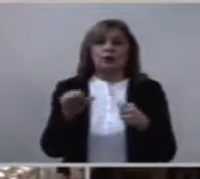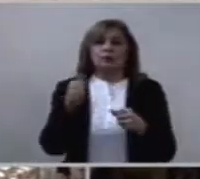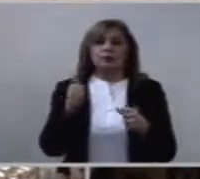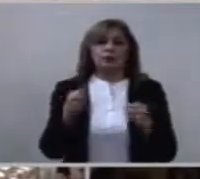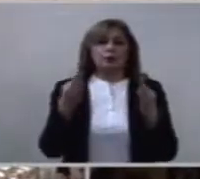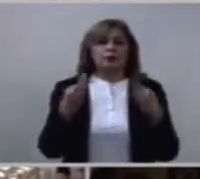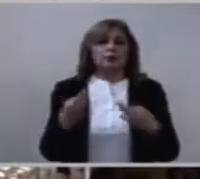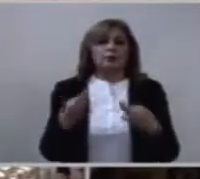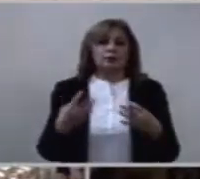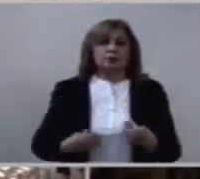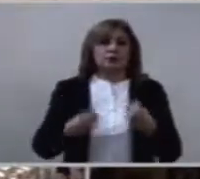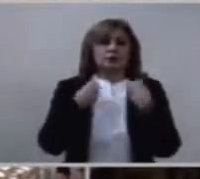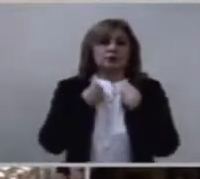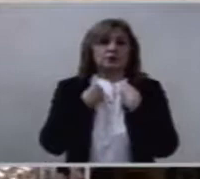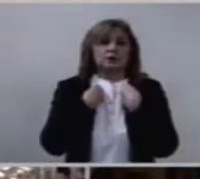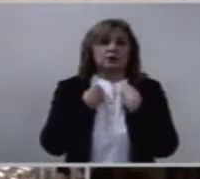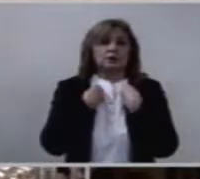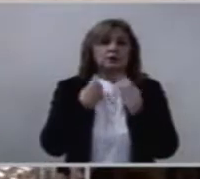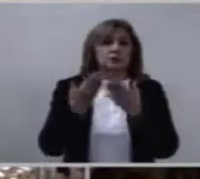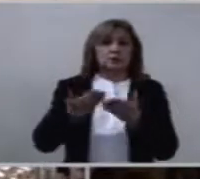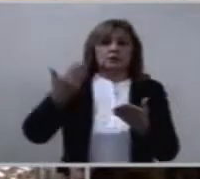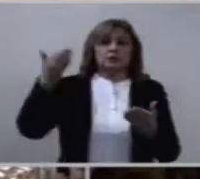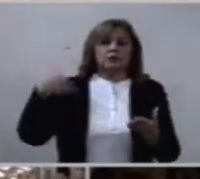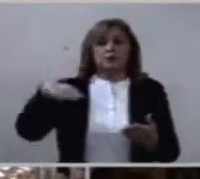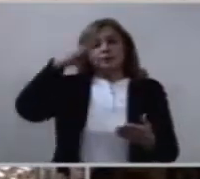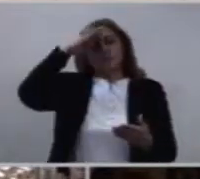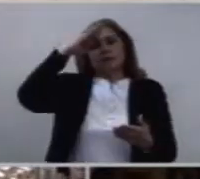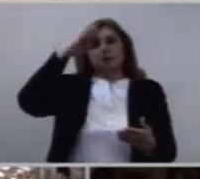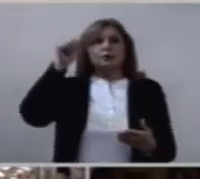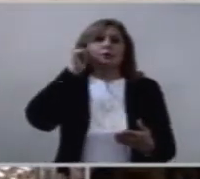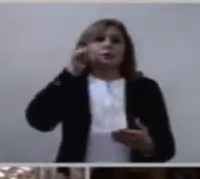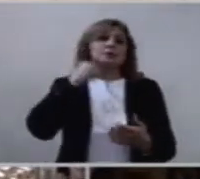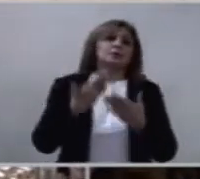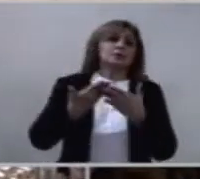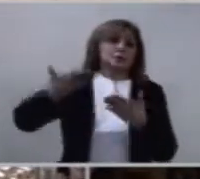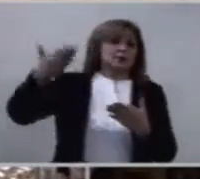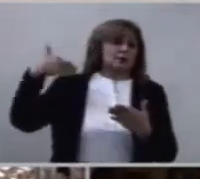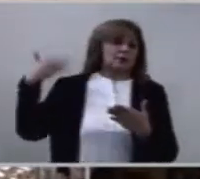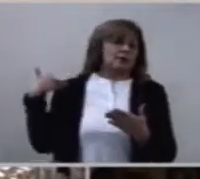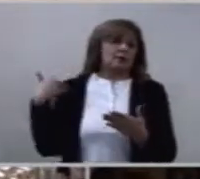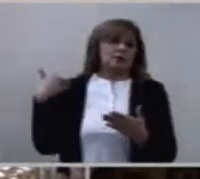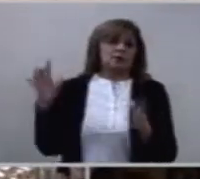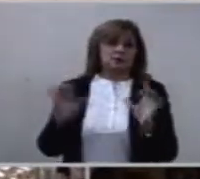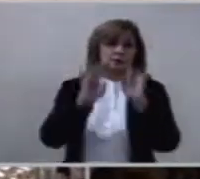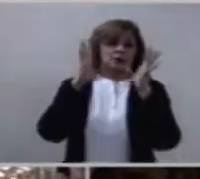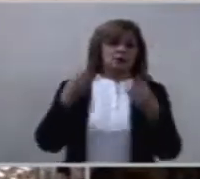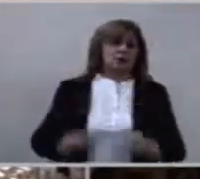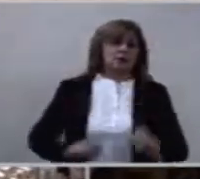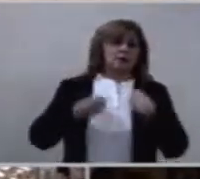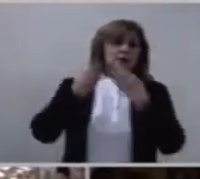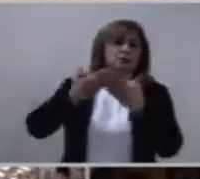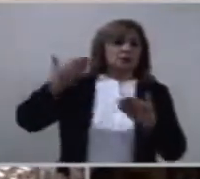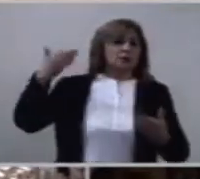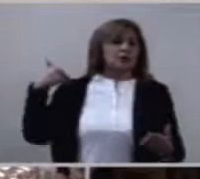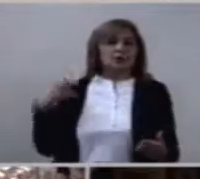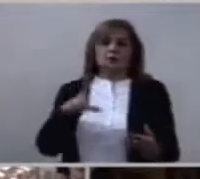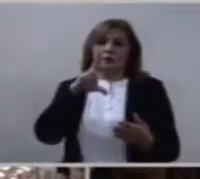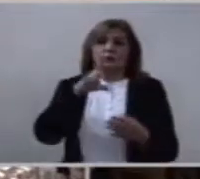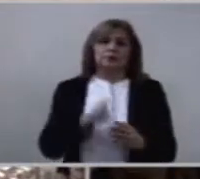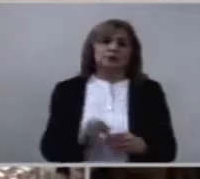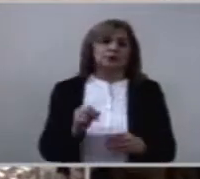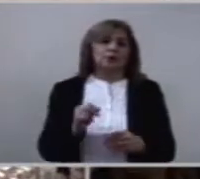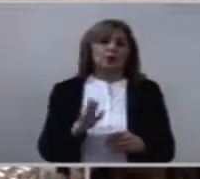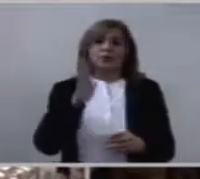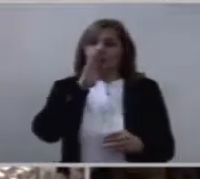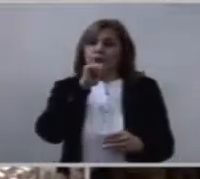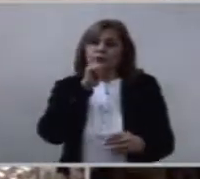No pueden vivir del pasado, porque ya es pasado. Ni pueden adelantar el